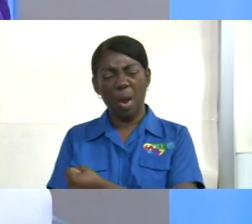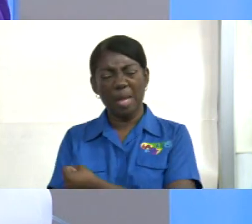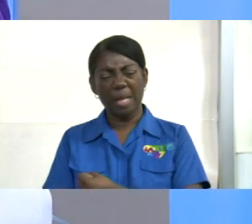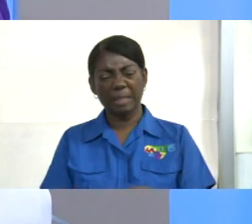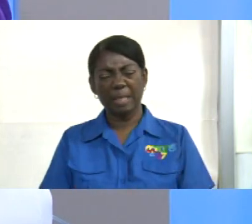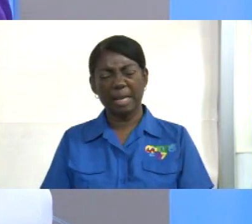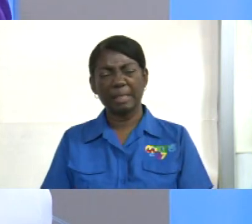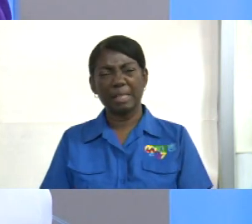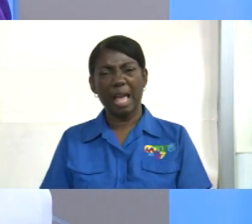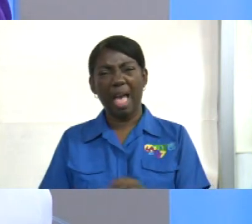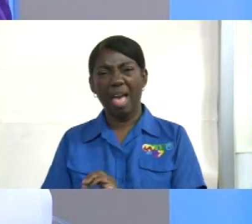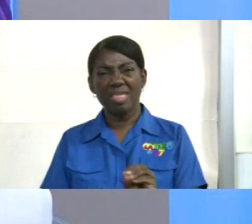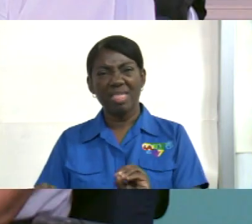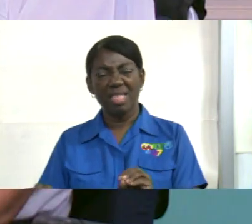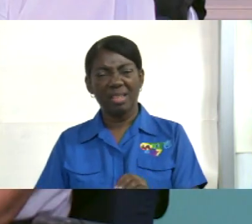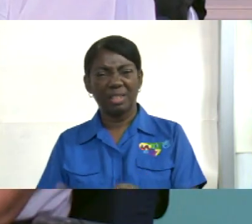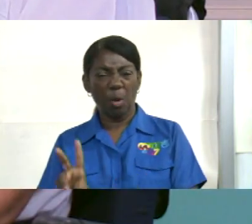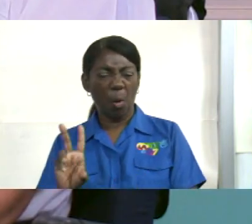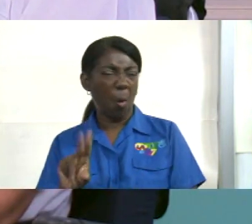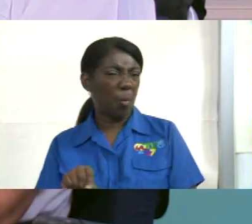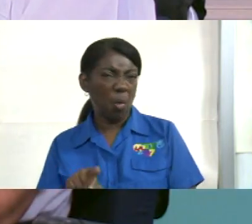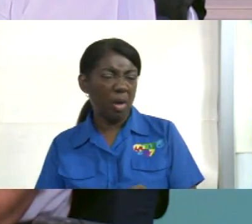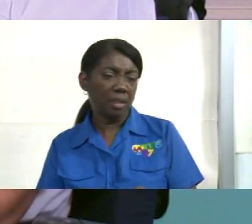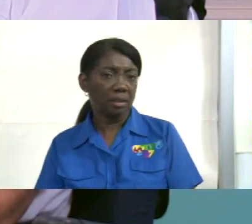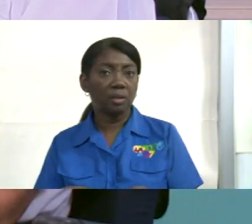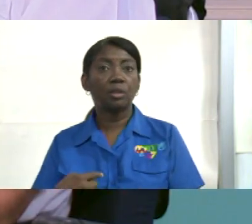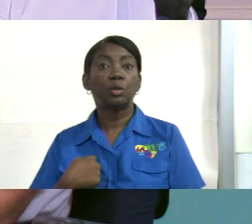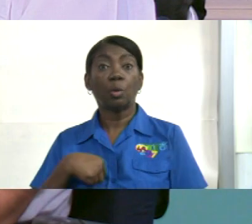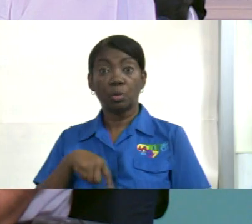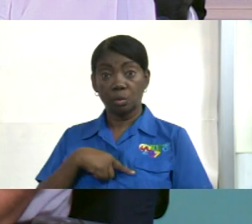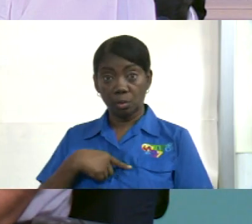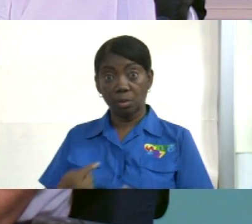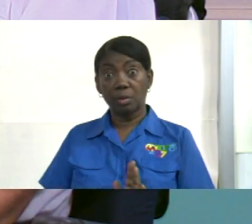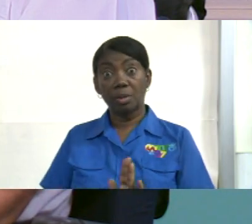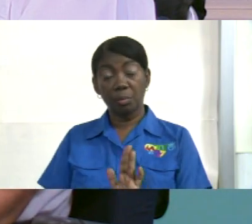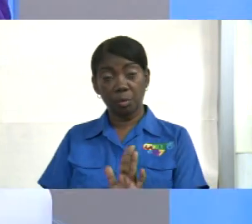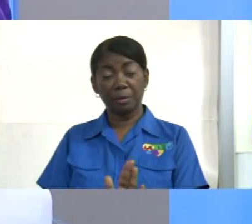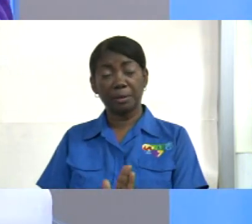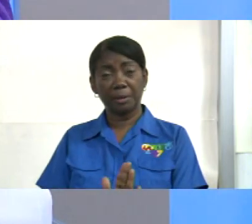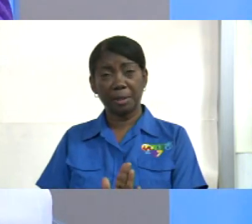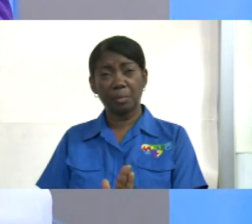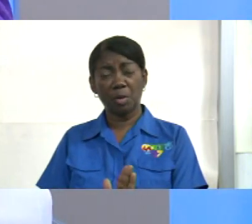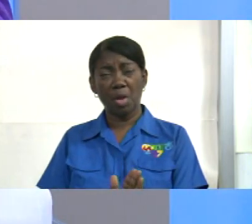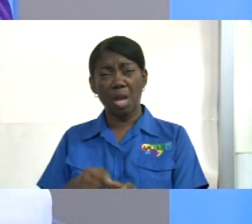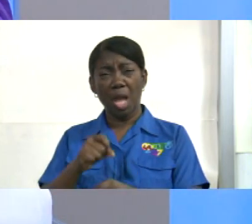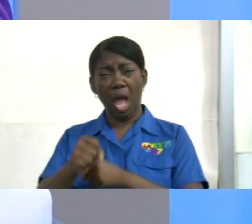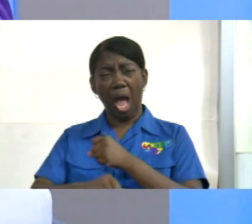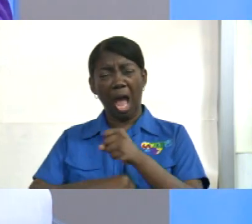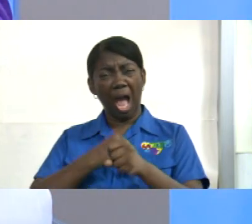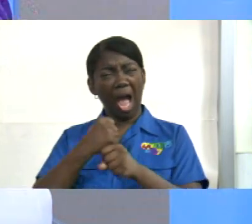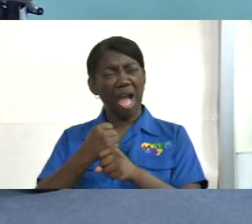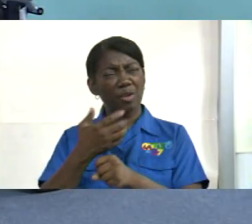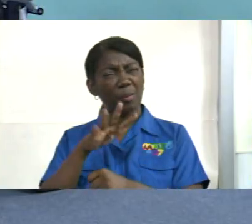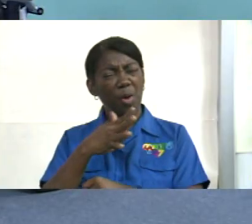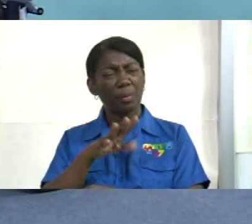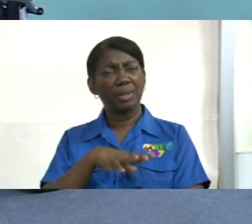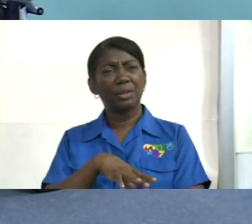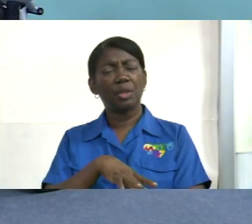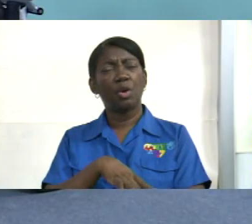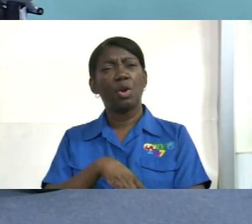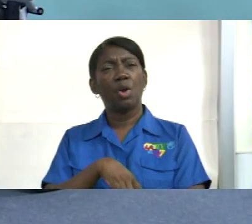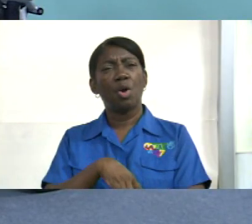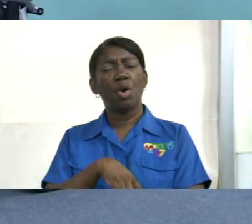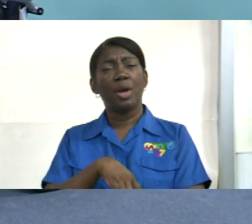no puede hacer lo otro nosotros demostramos ya desde hace del año 45 ya tenemos más de